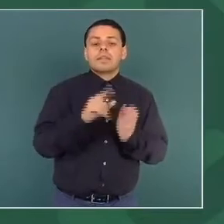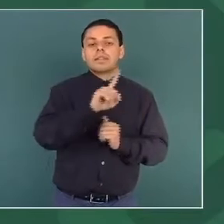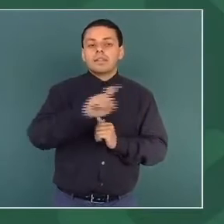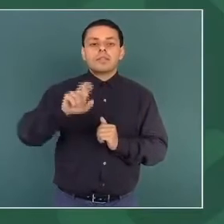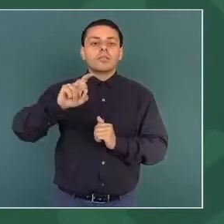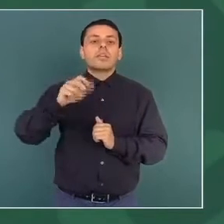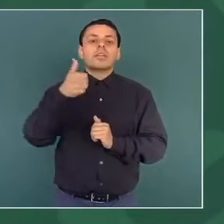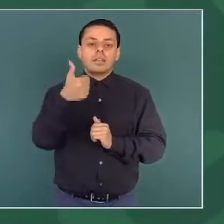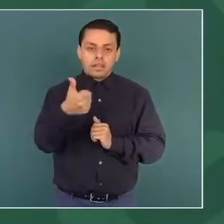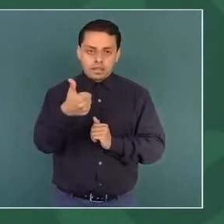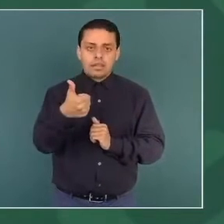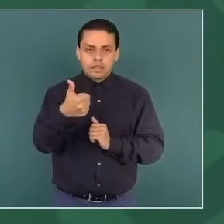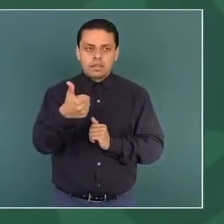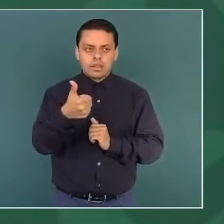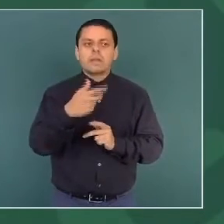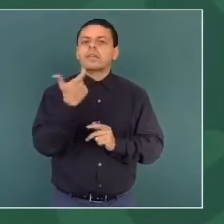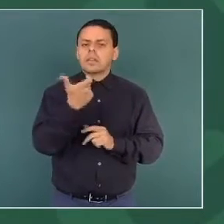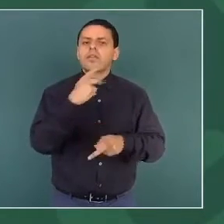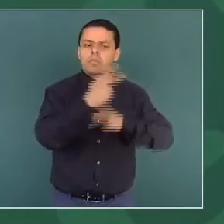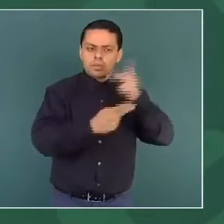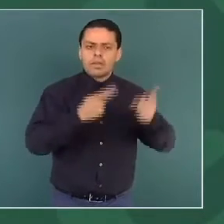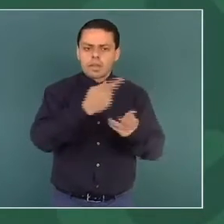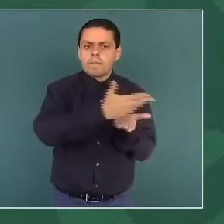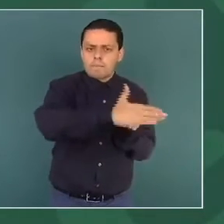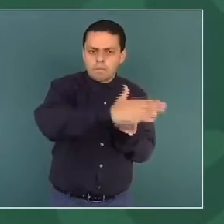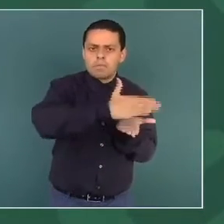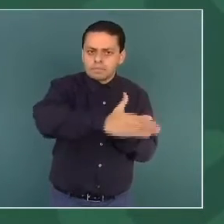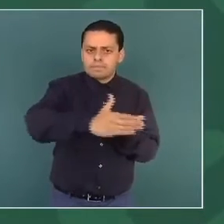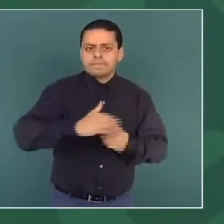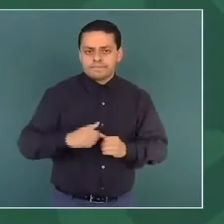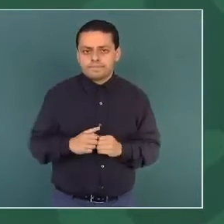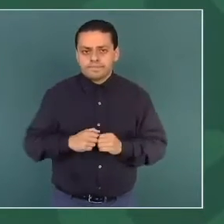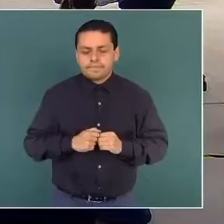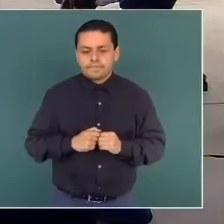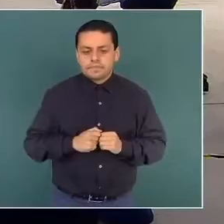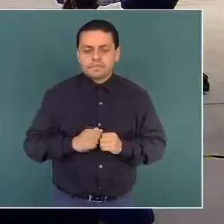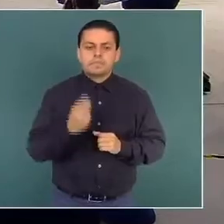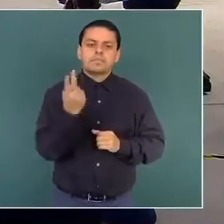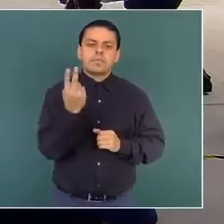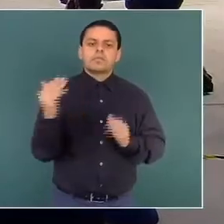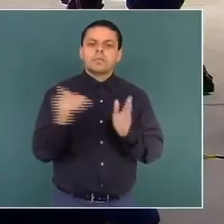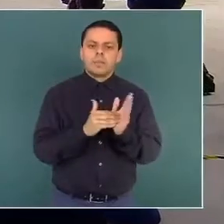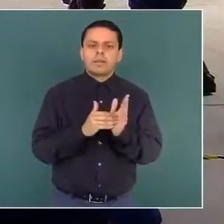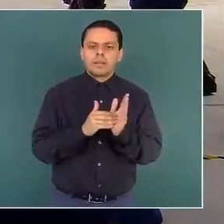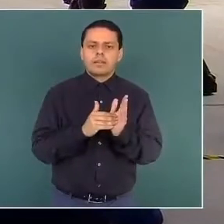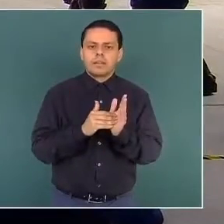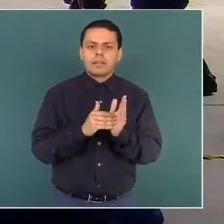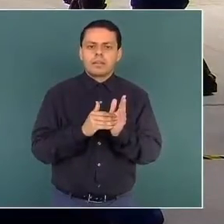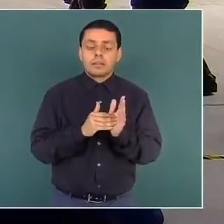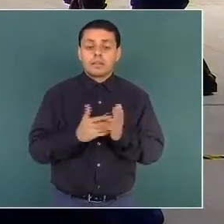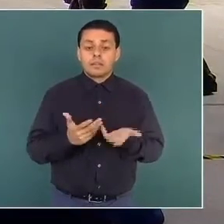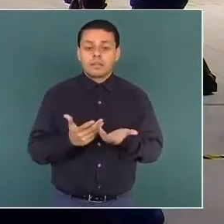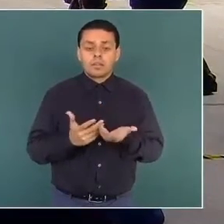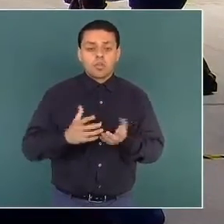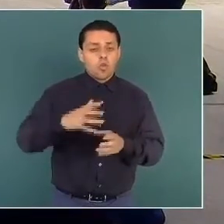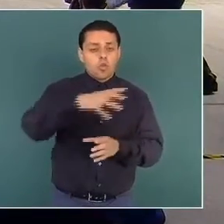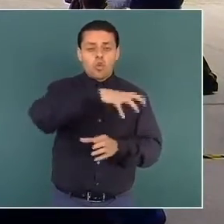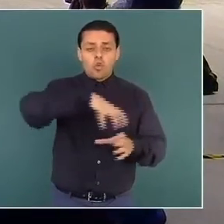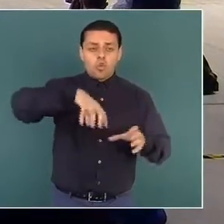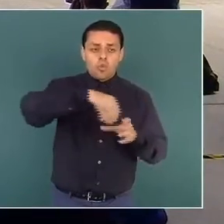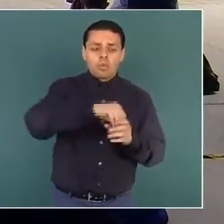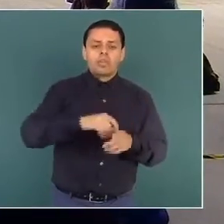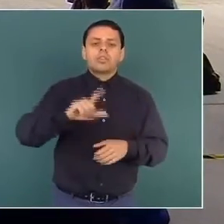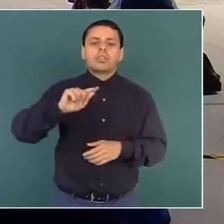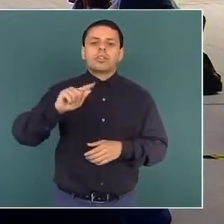que han recibido estos créditos de 25 mil pesos, un monto total de